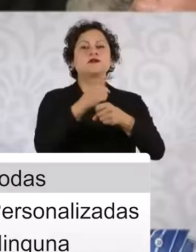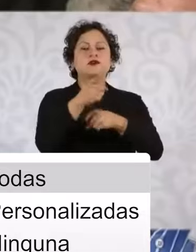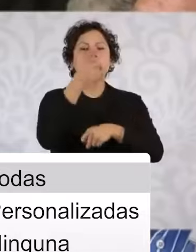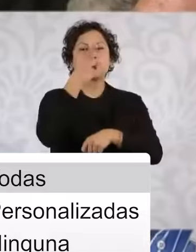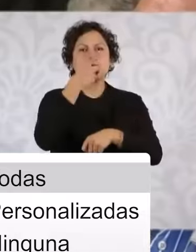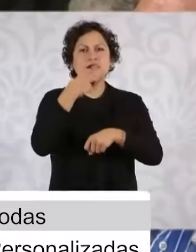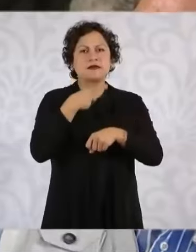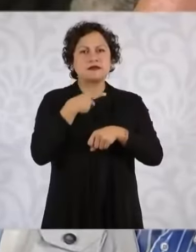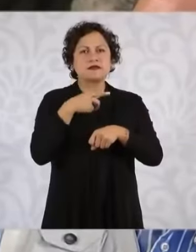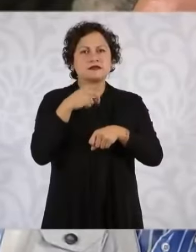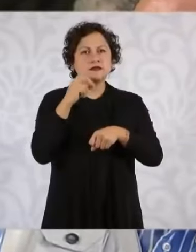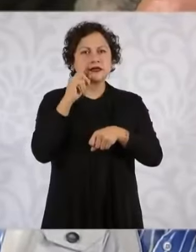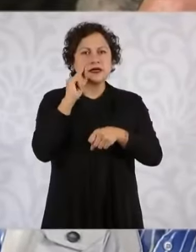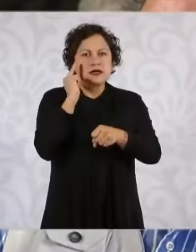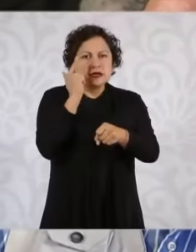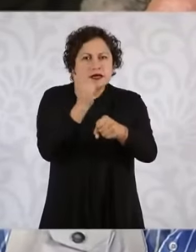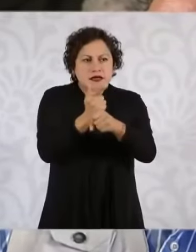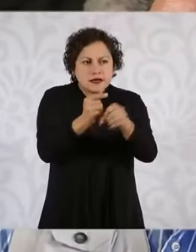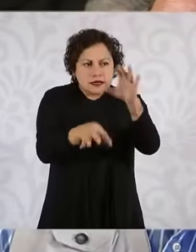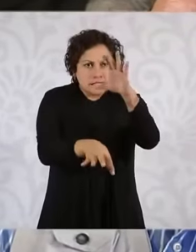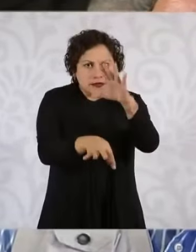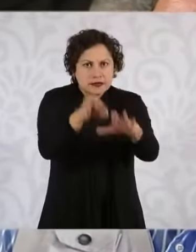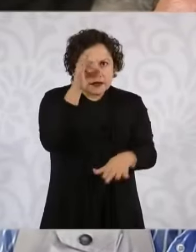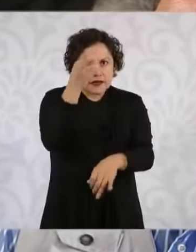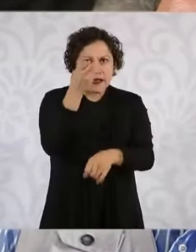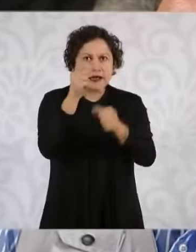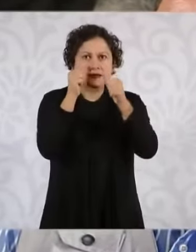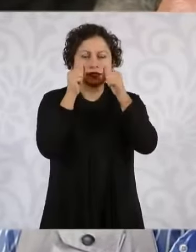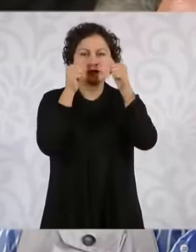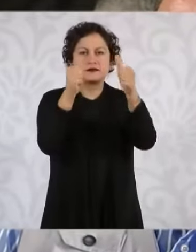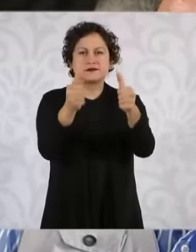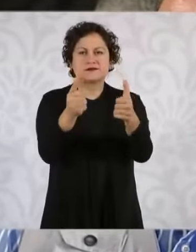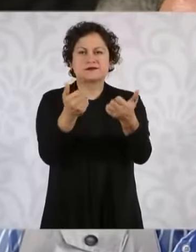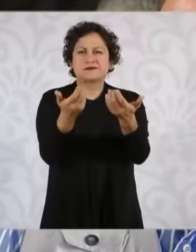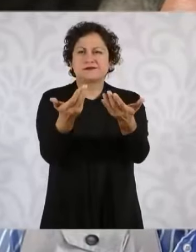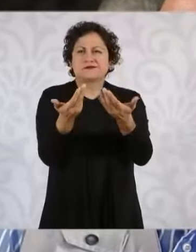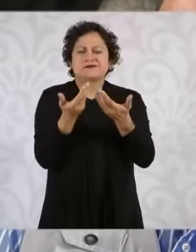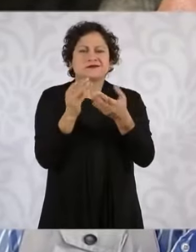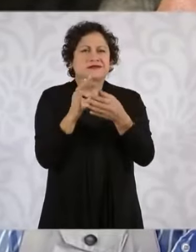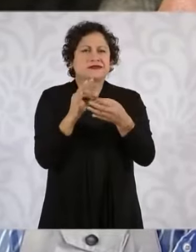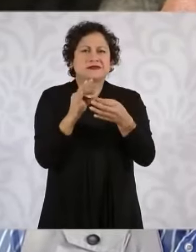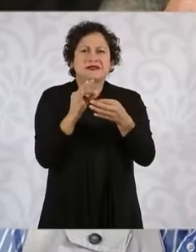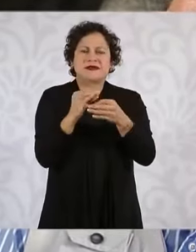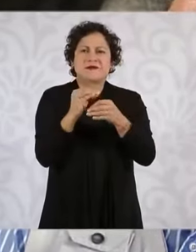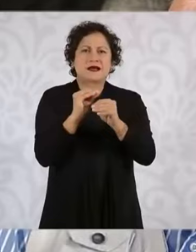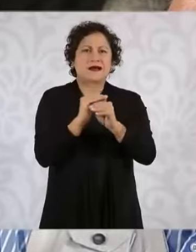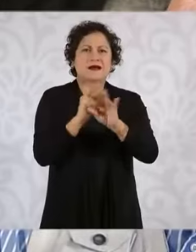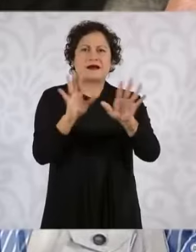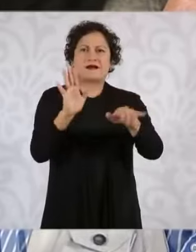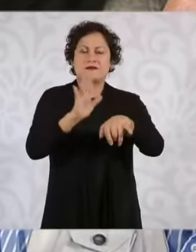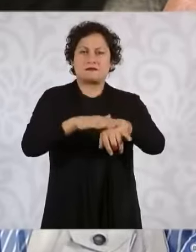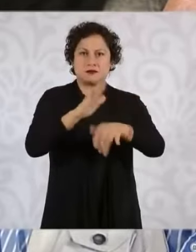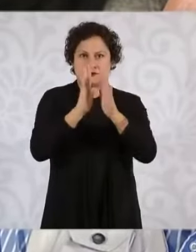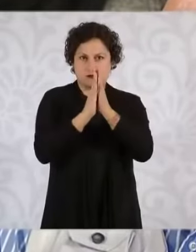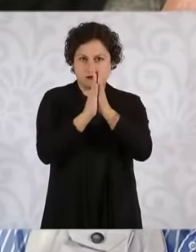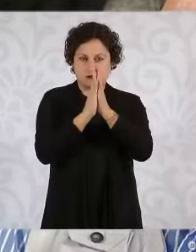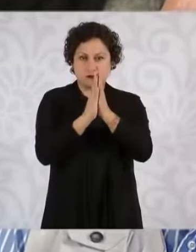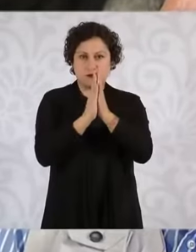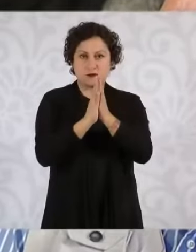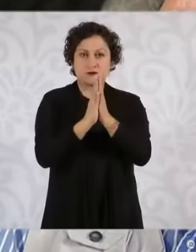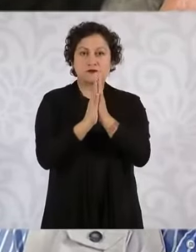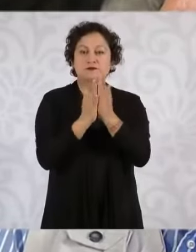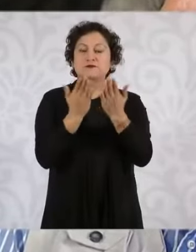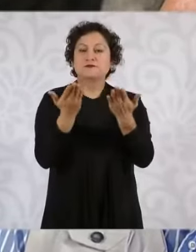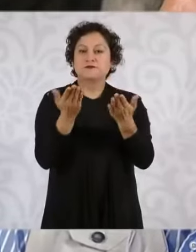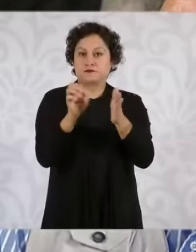ampliar un poquito, ¿qué sería atender las causas? Y sobre todo, si, por